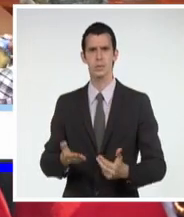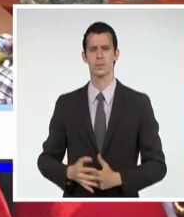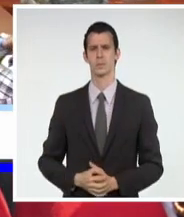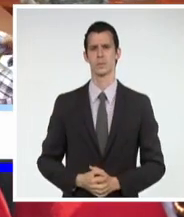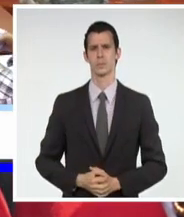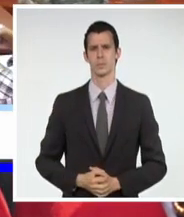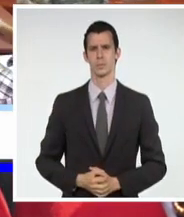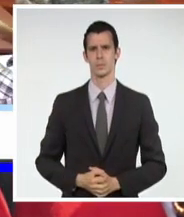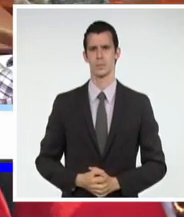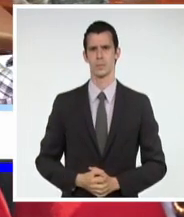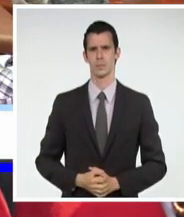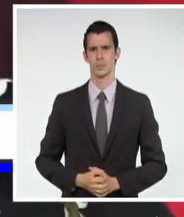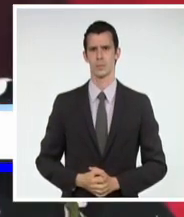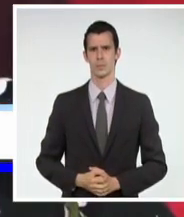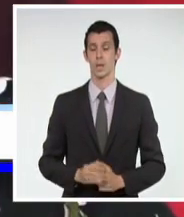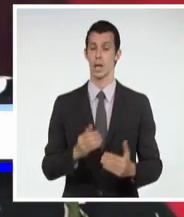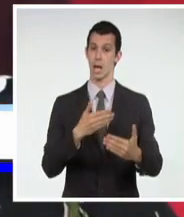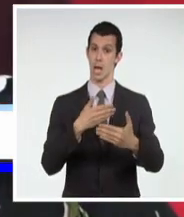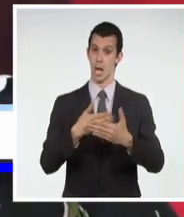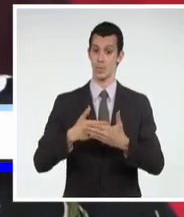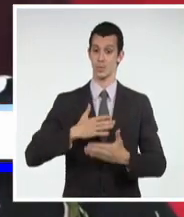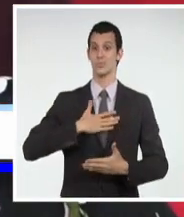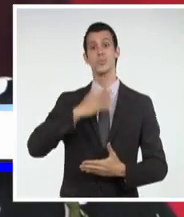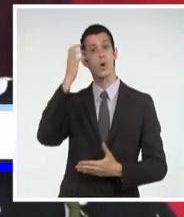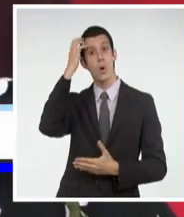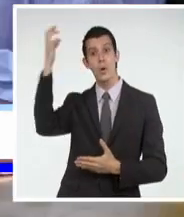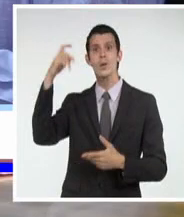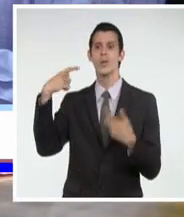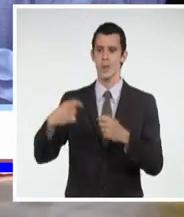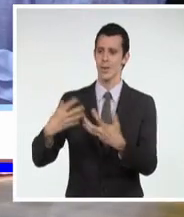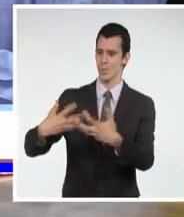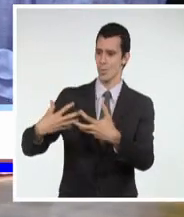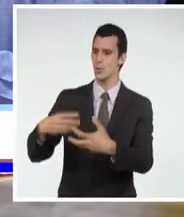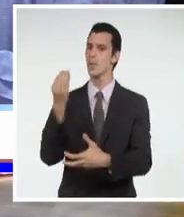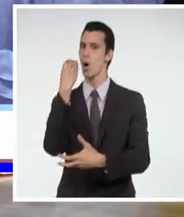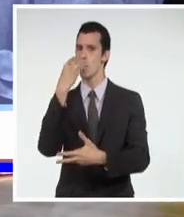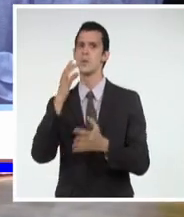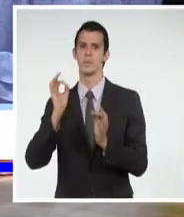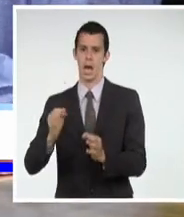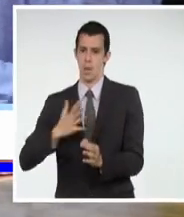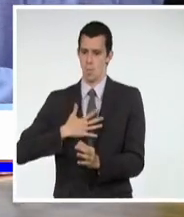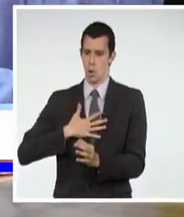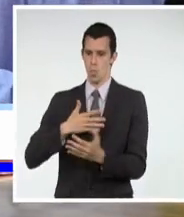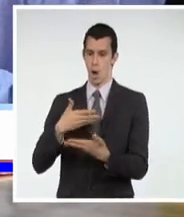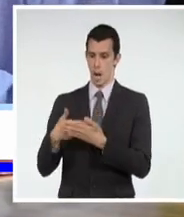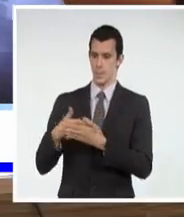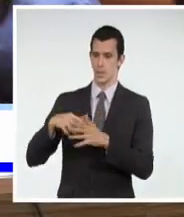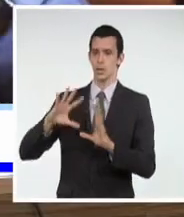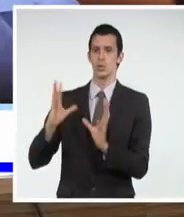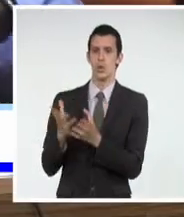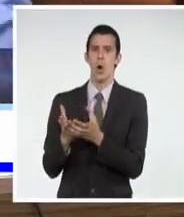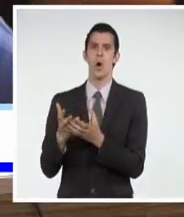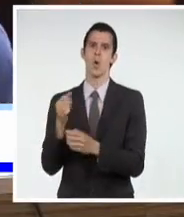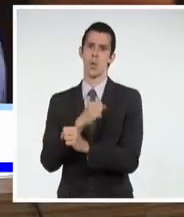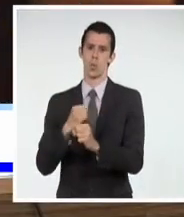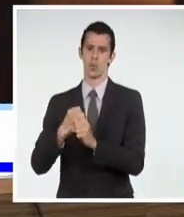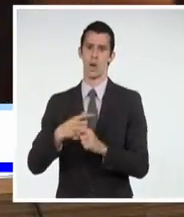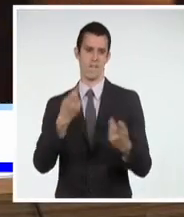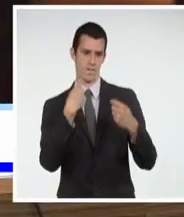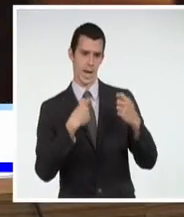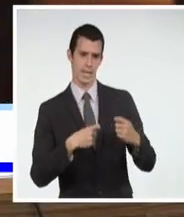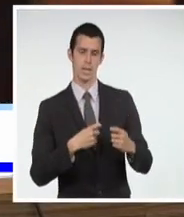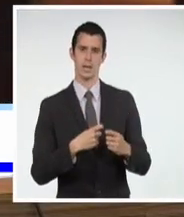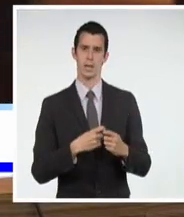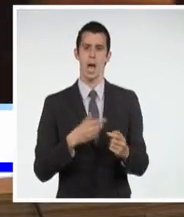producir para comer y autoabastecerse, de lo contrario pondrían en peligro su existencia, señaló el dirigente. Hay que igualar las